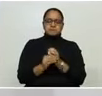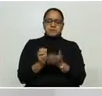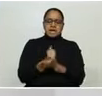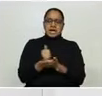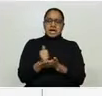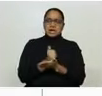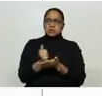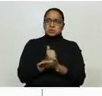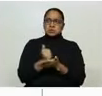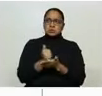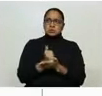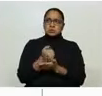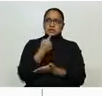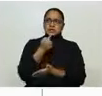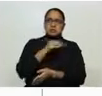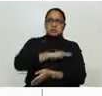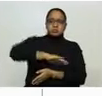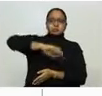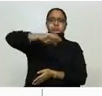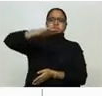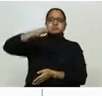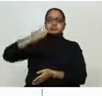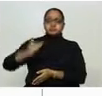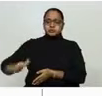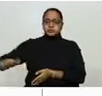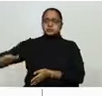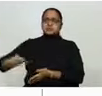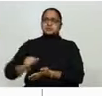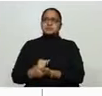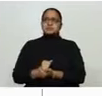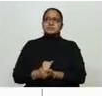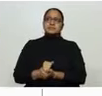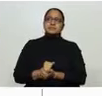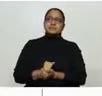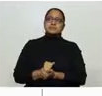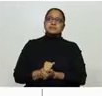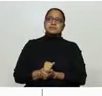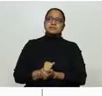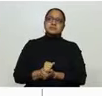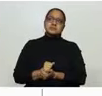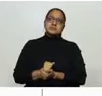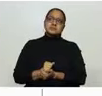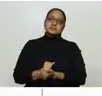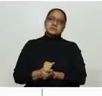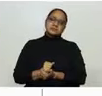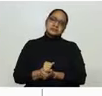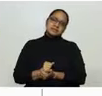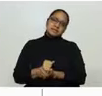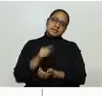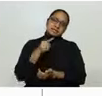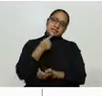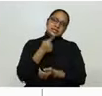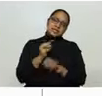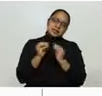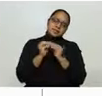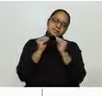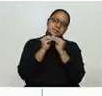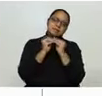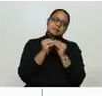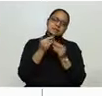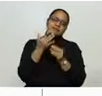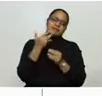era, olvidémonos del escenario azul, que era el más benigno que nos pudo haber sucedido.